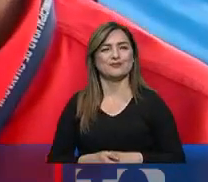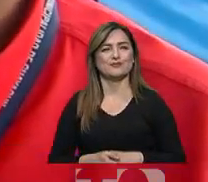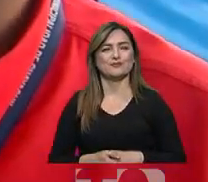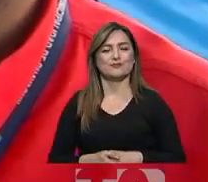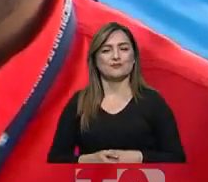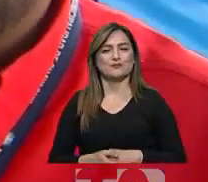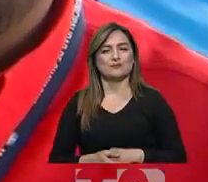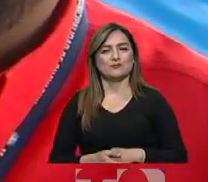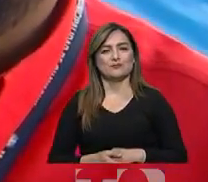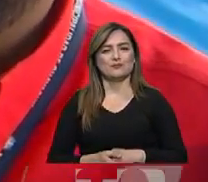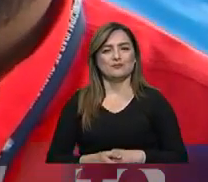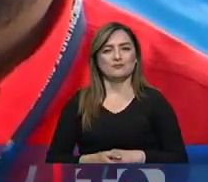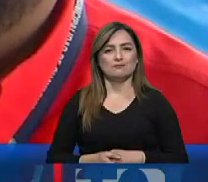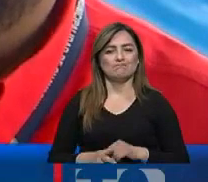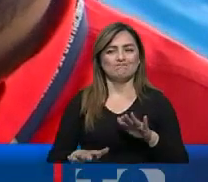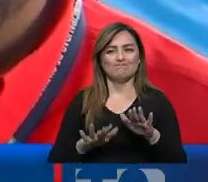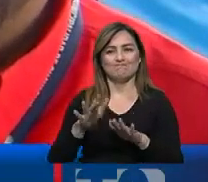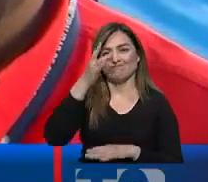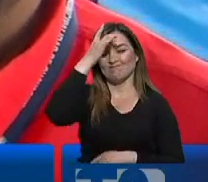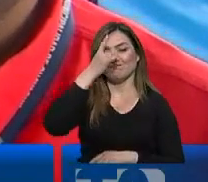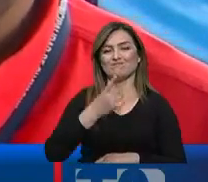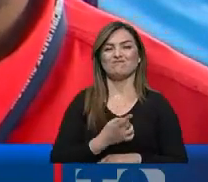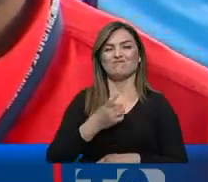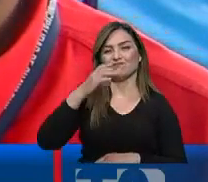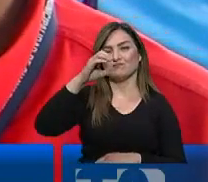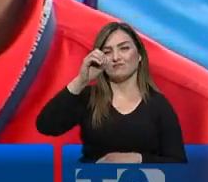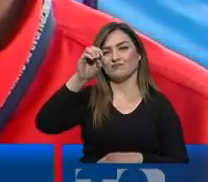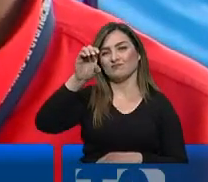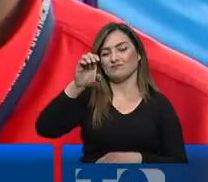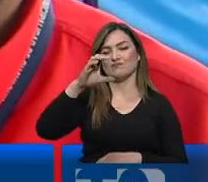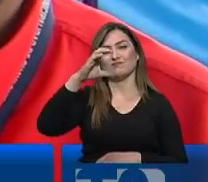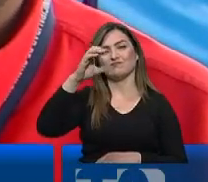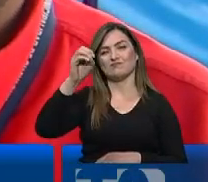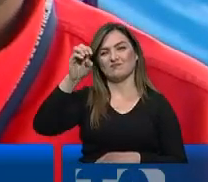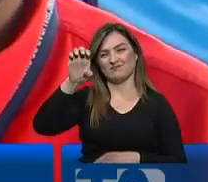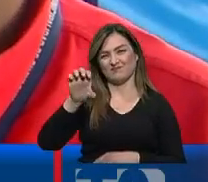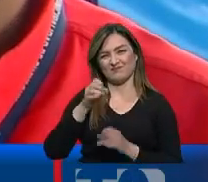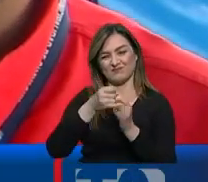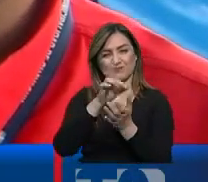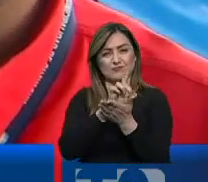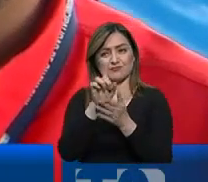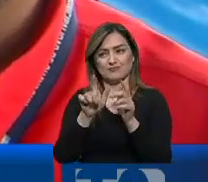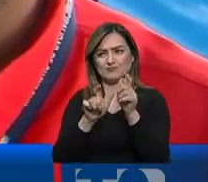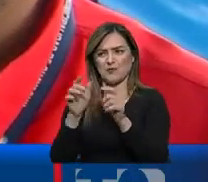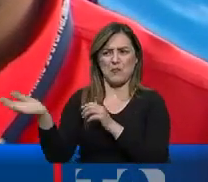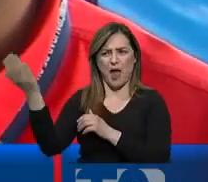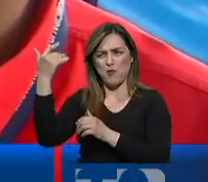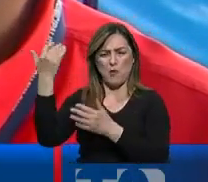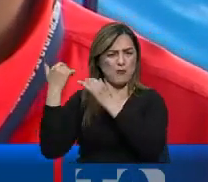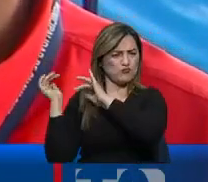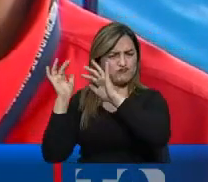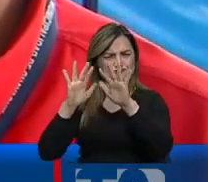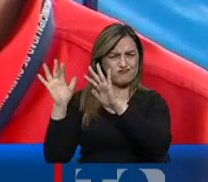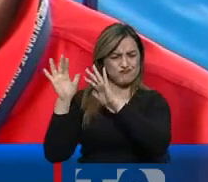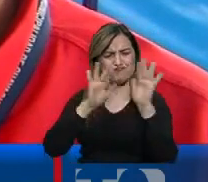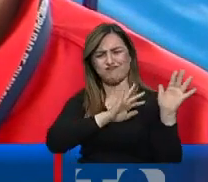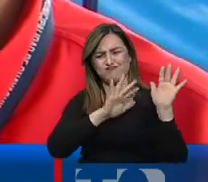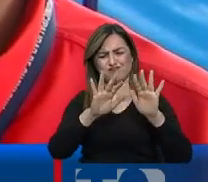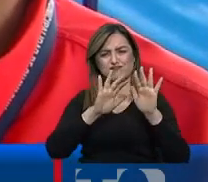Esperamos que después de las medidas del COVID nacional, el fin de semana, los ciudadanos acudan a vacunarse masivamente.